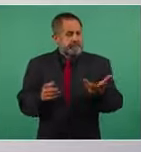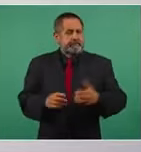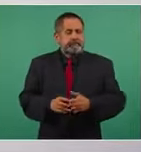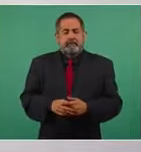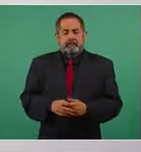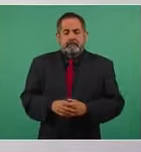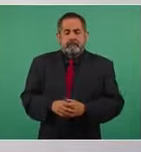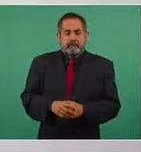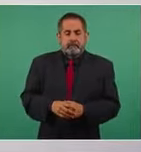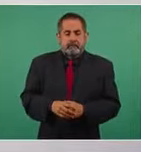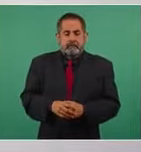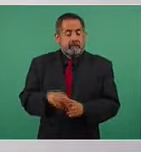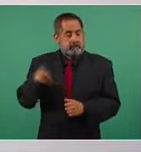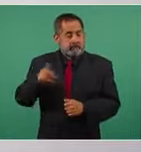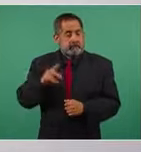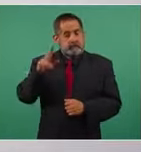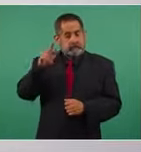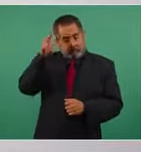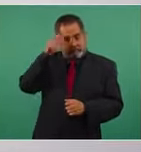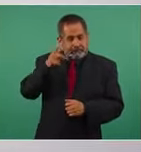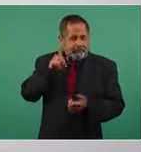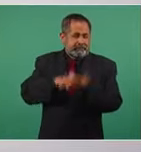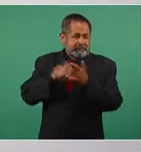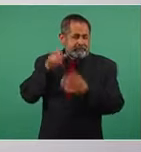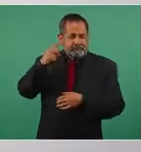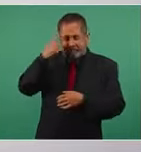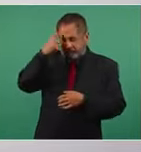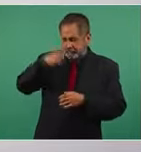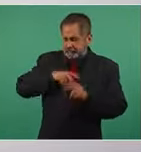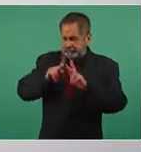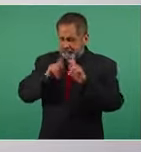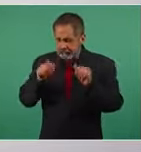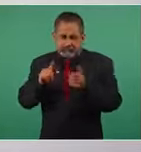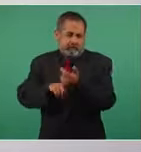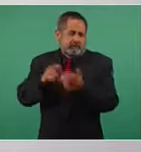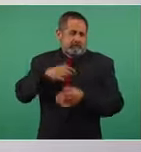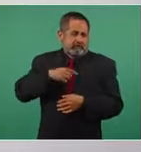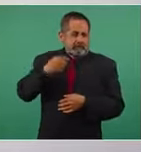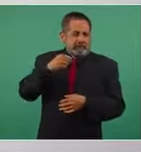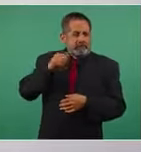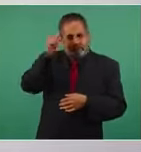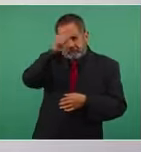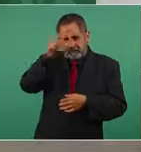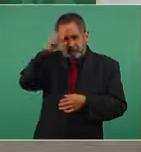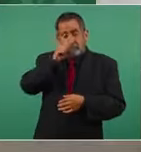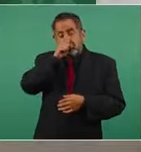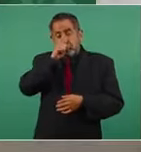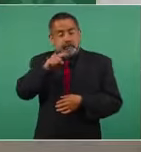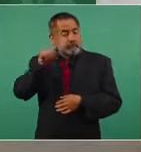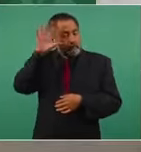era pacifista era un sacerdote Morelos lo mismo